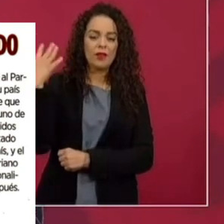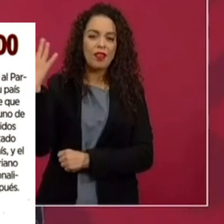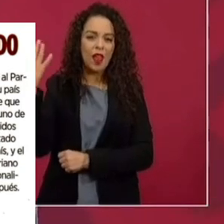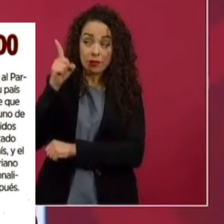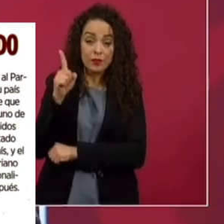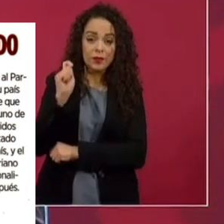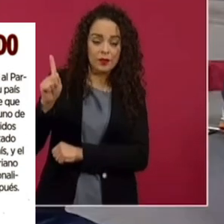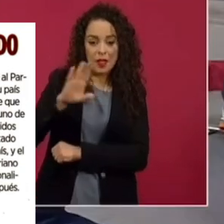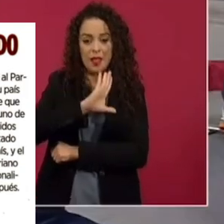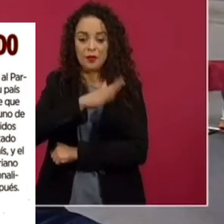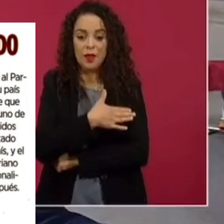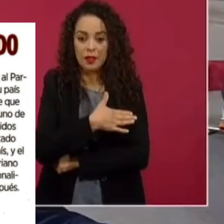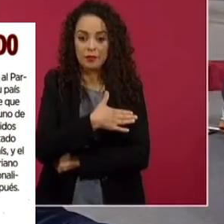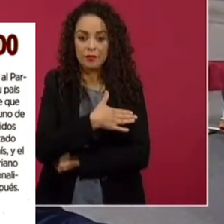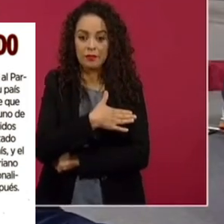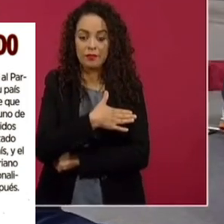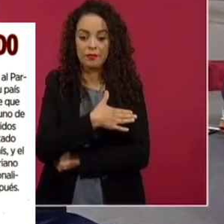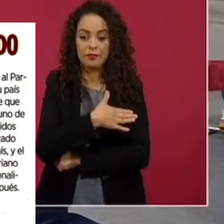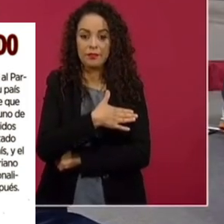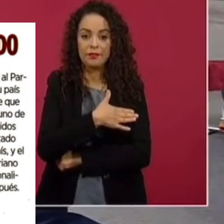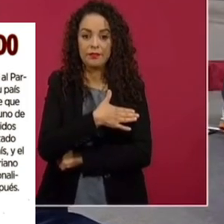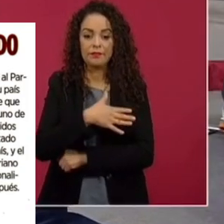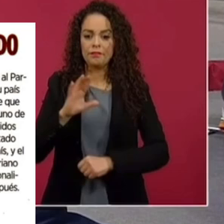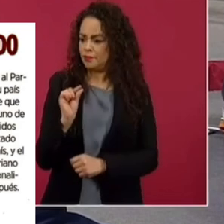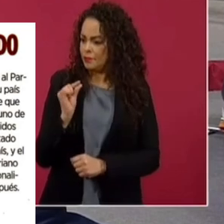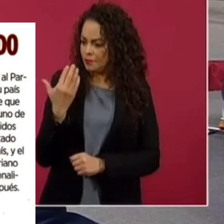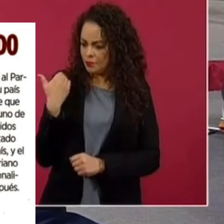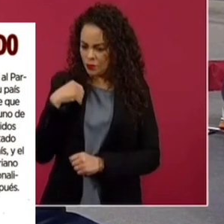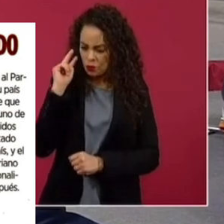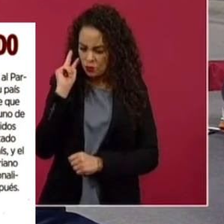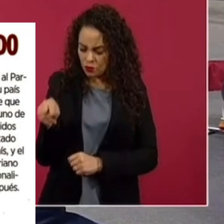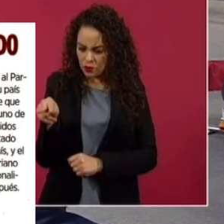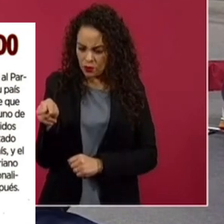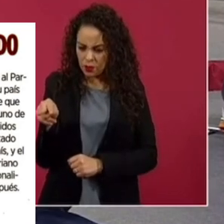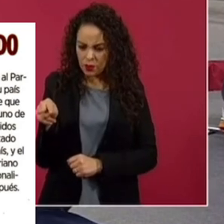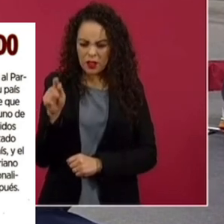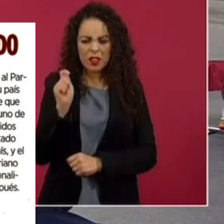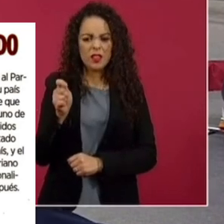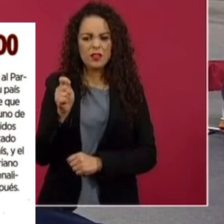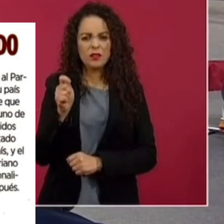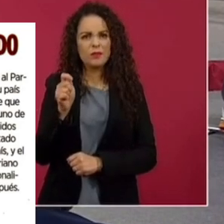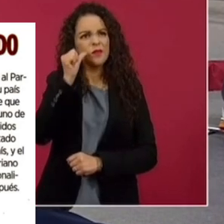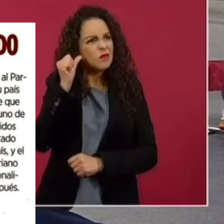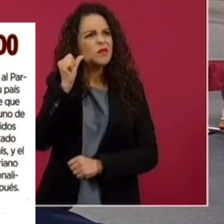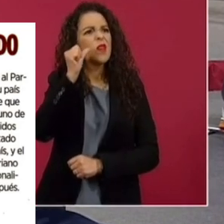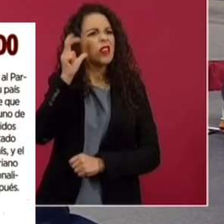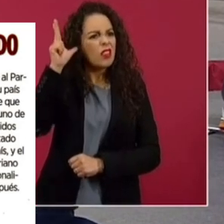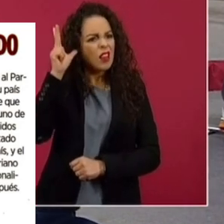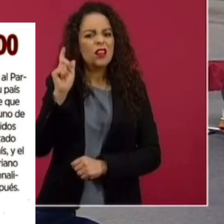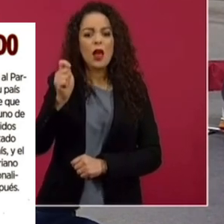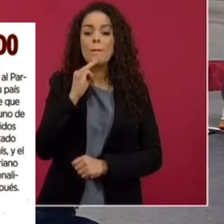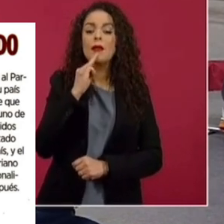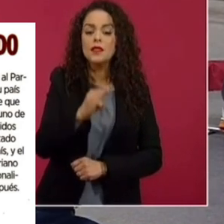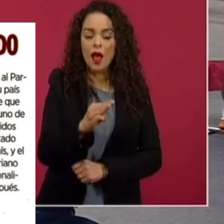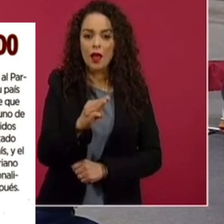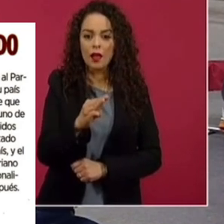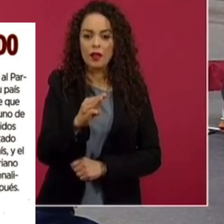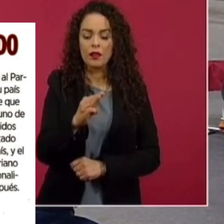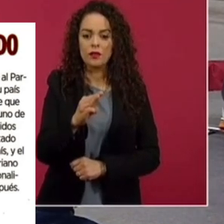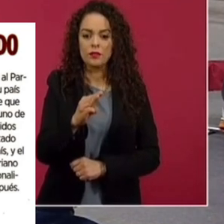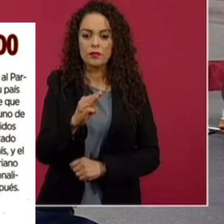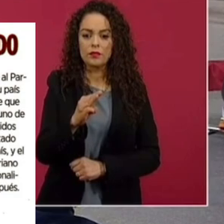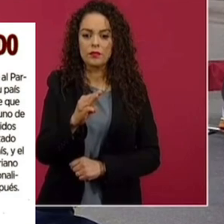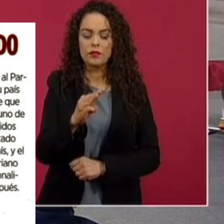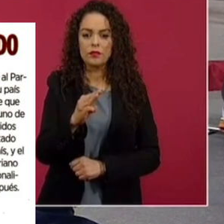todo de España. Acabo de ver un mensaje ayer, antier, de un señor